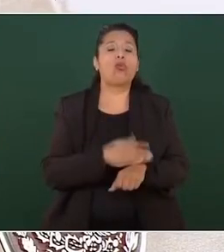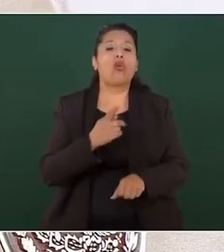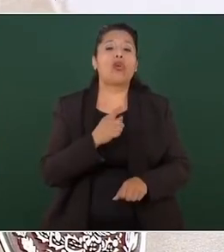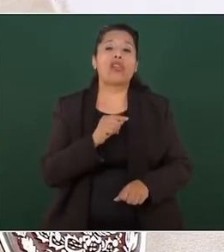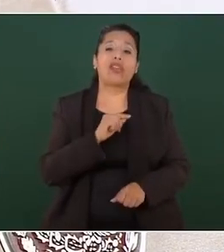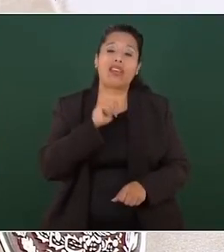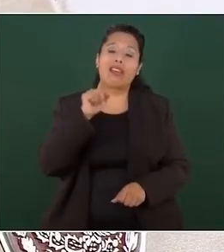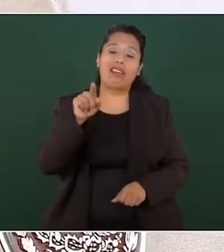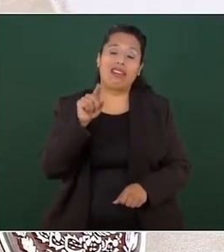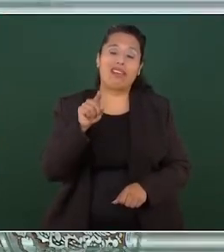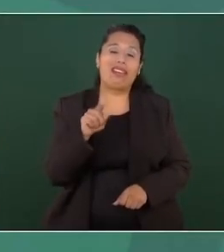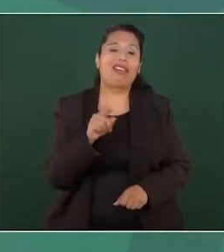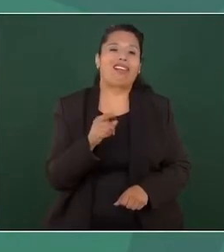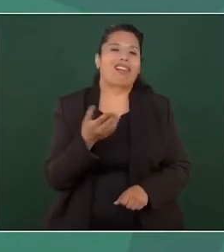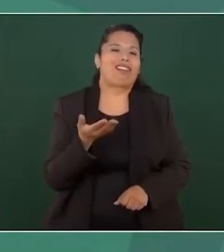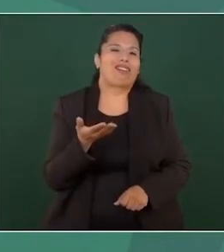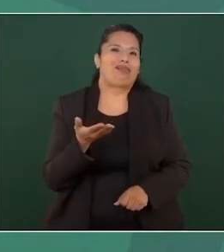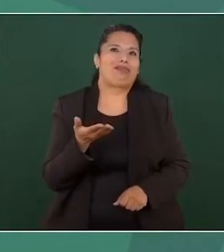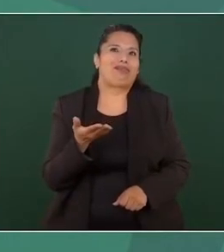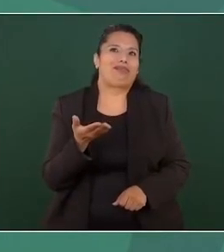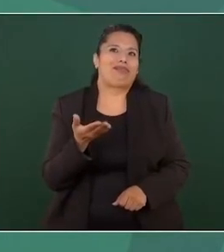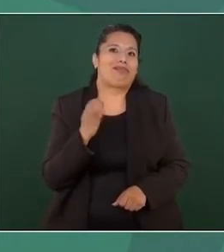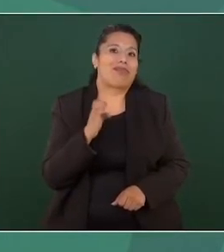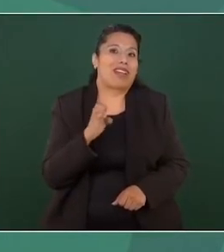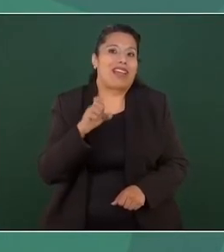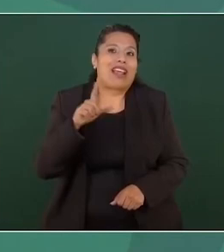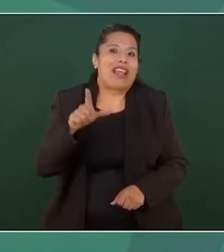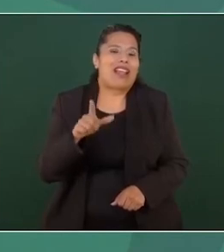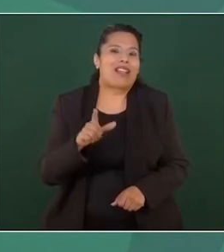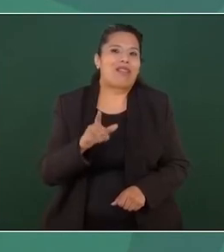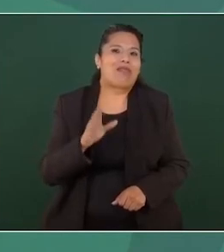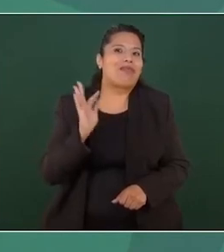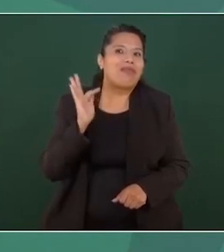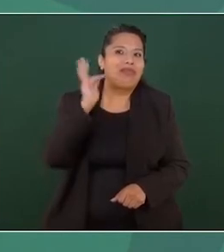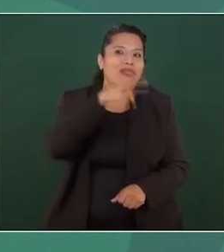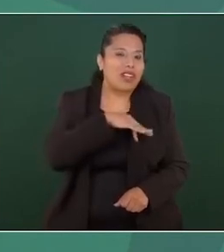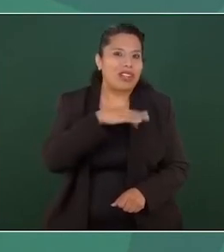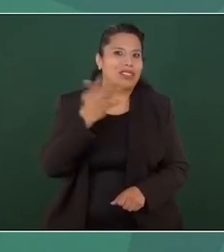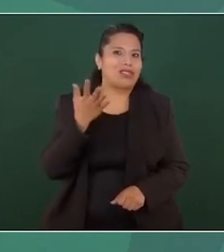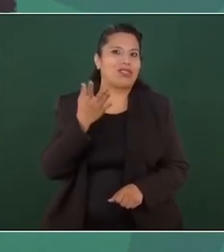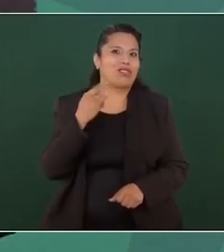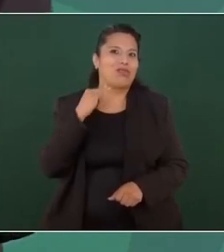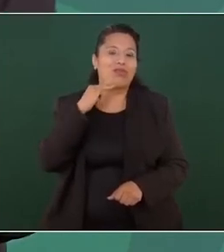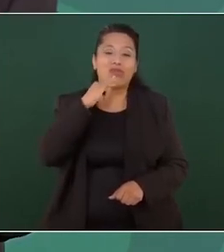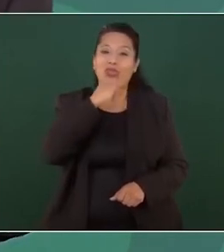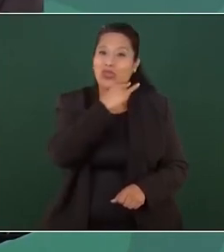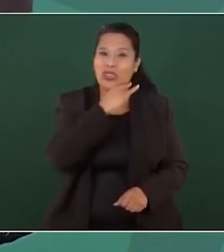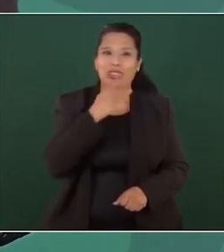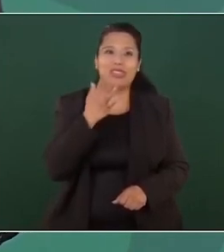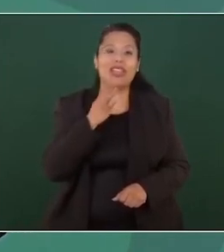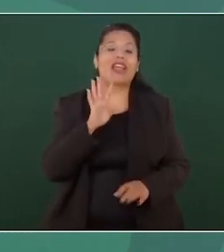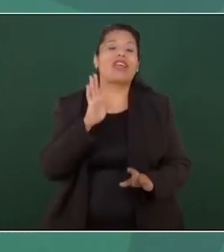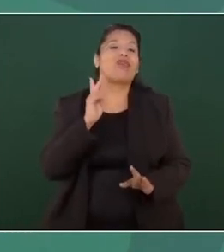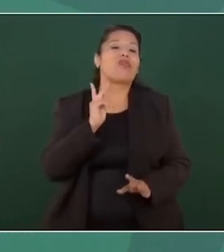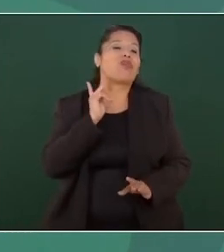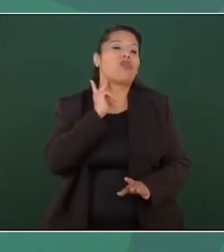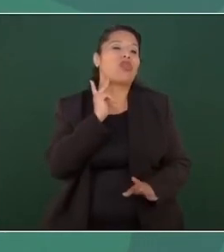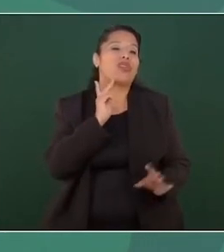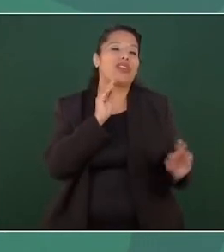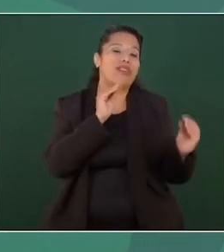la falsedad, la hipocresía y la politiquería